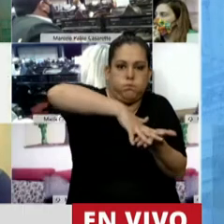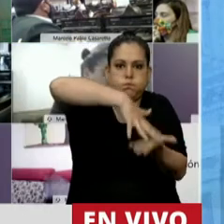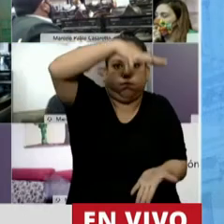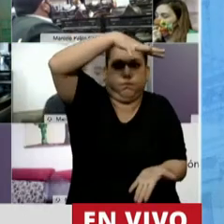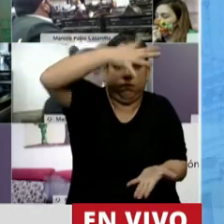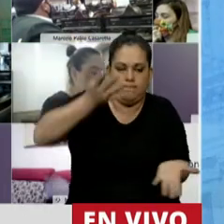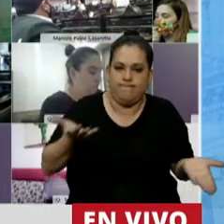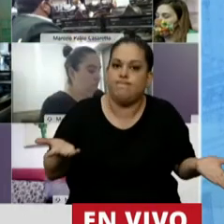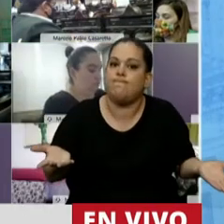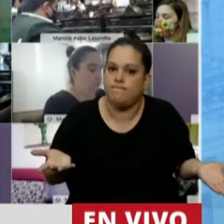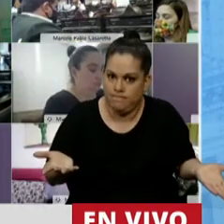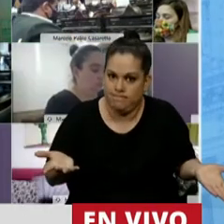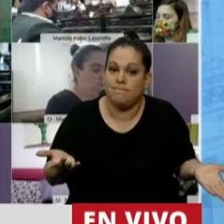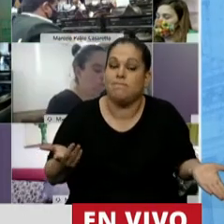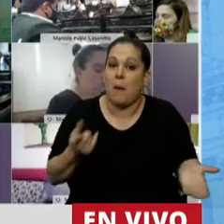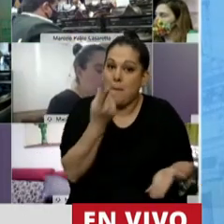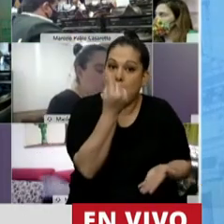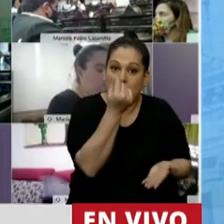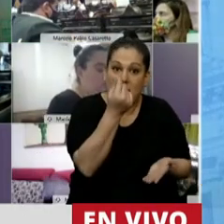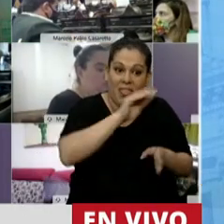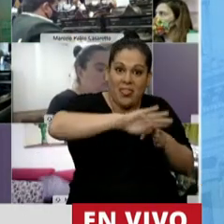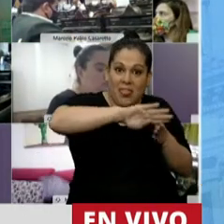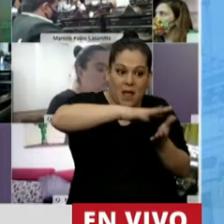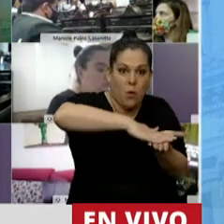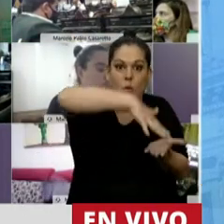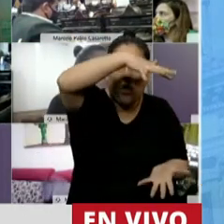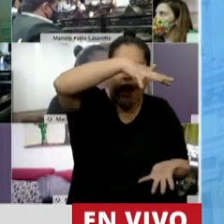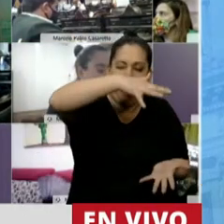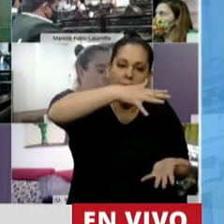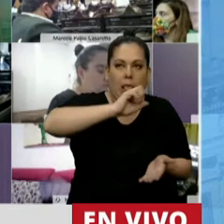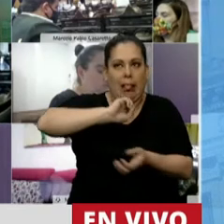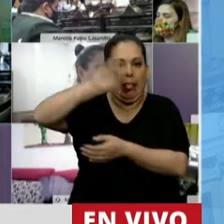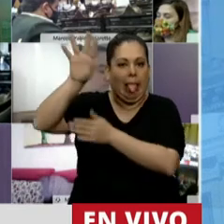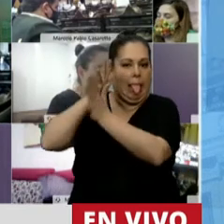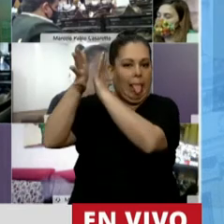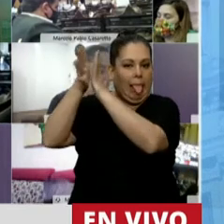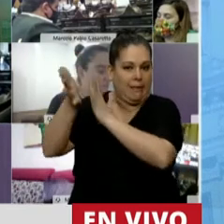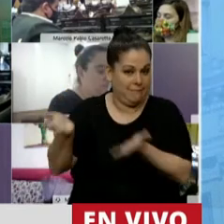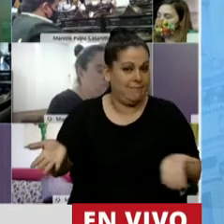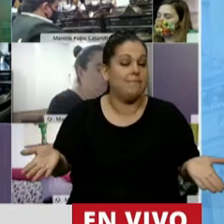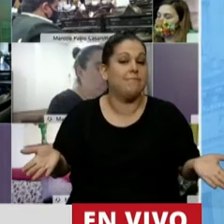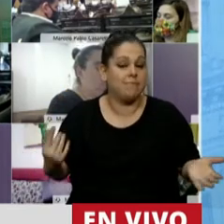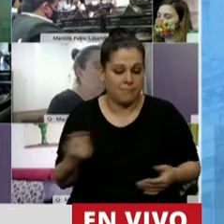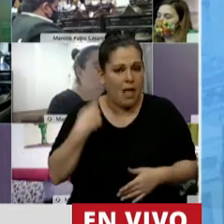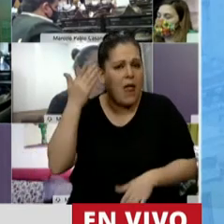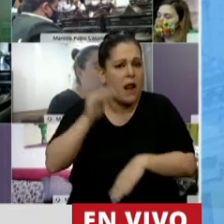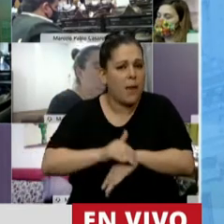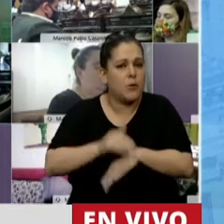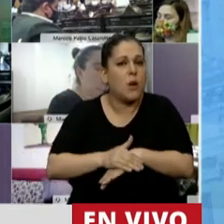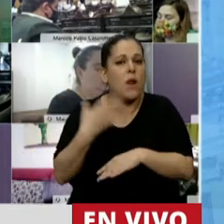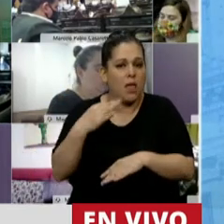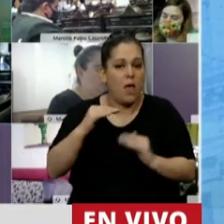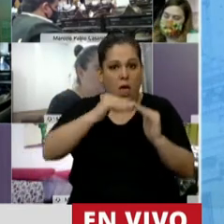que la fugaron íntegramente sus amigos, nuestra responsabilidad es terminar con esa